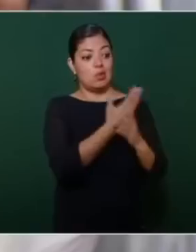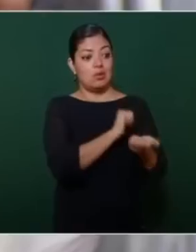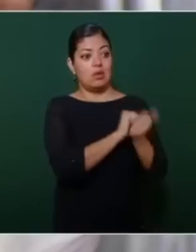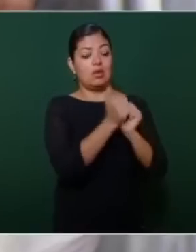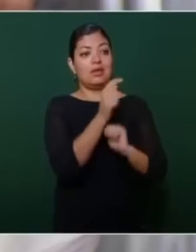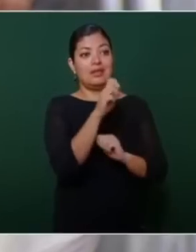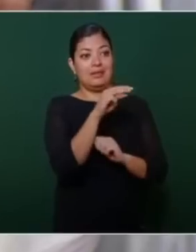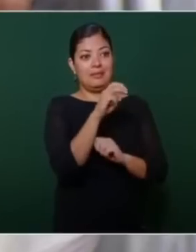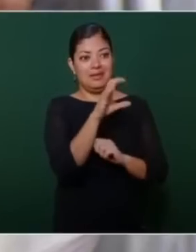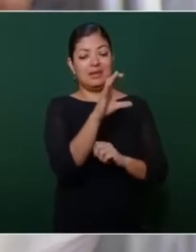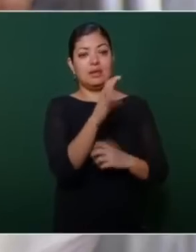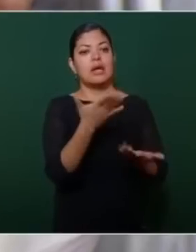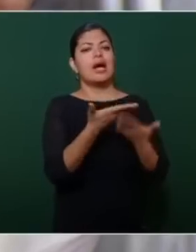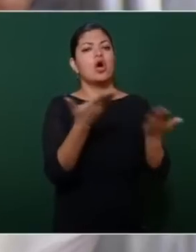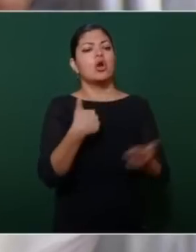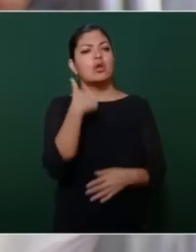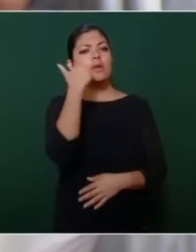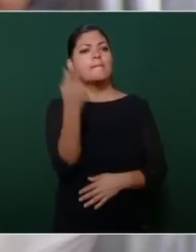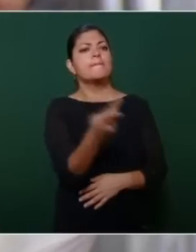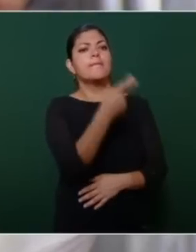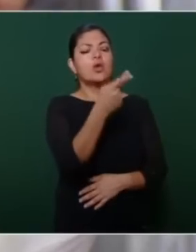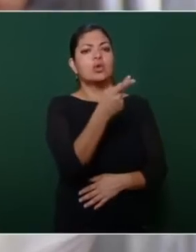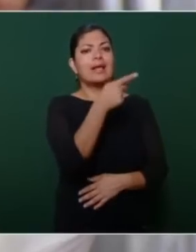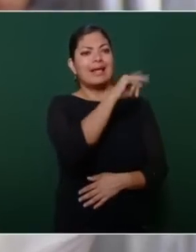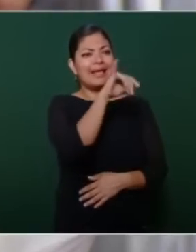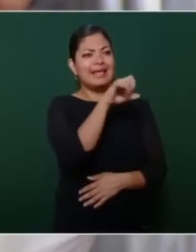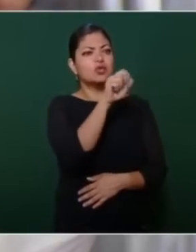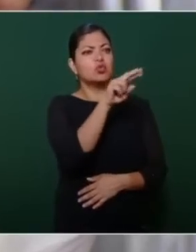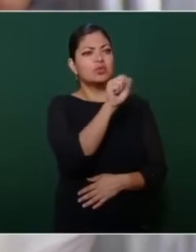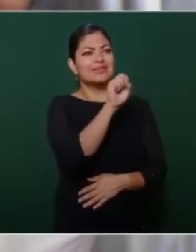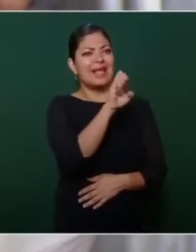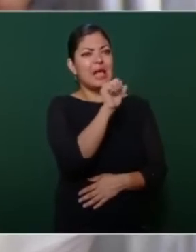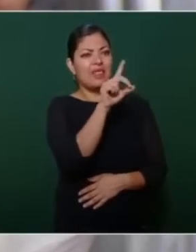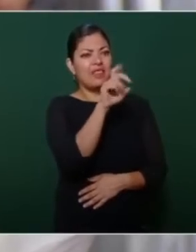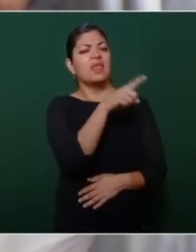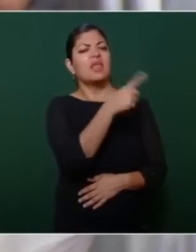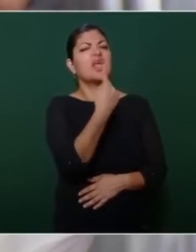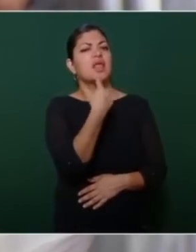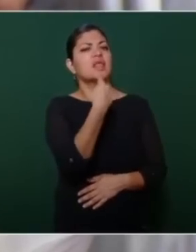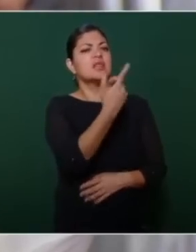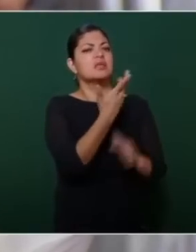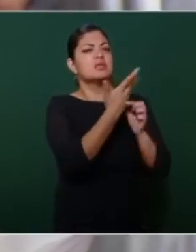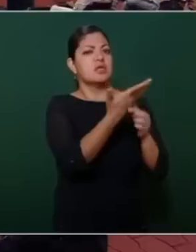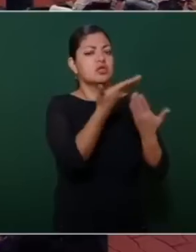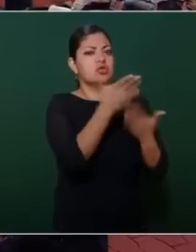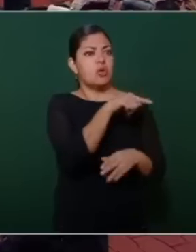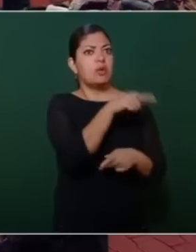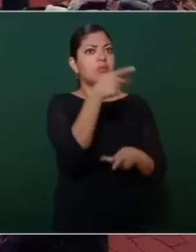Preguntarle, presidente, qué le ha dicho Jesús Eade sobre estas consultas,